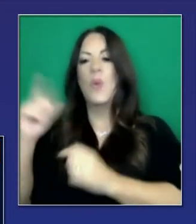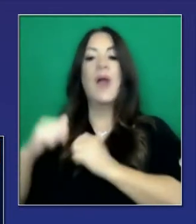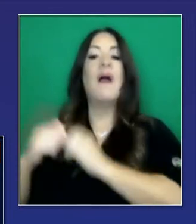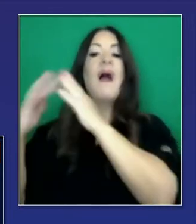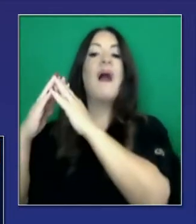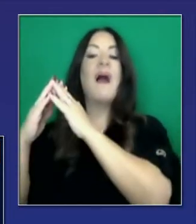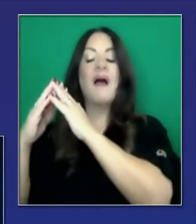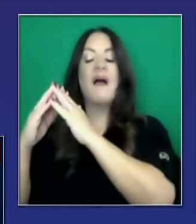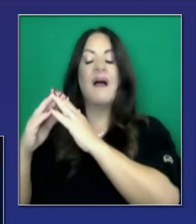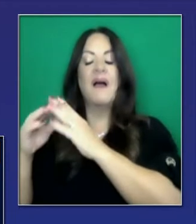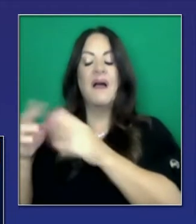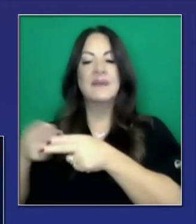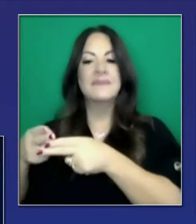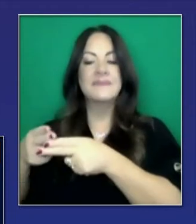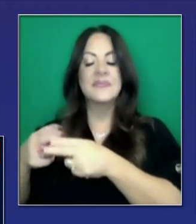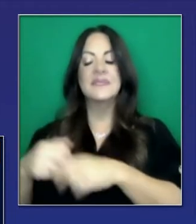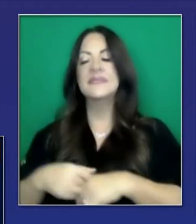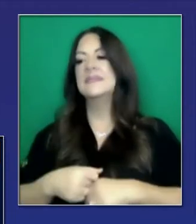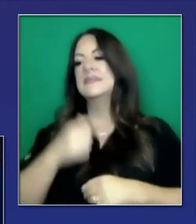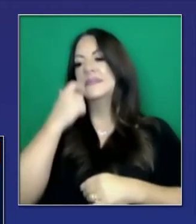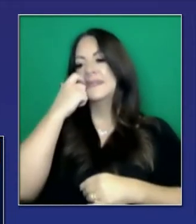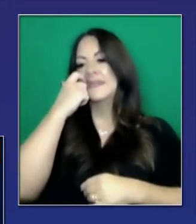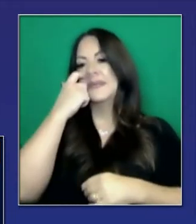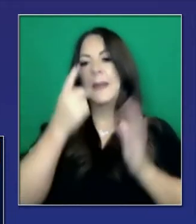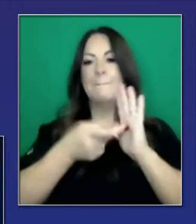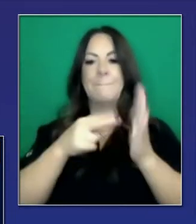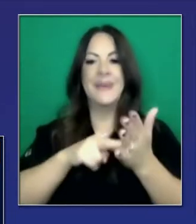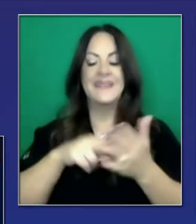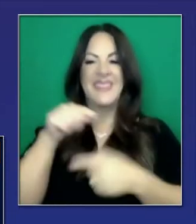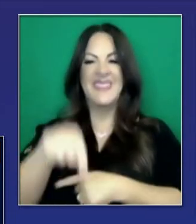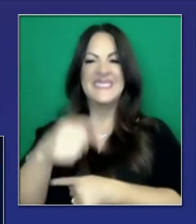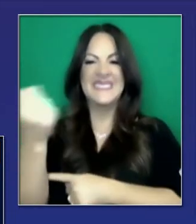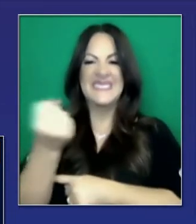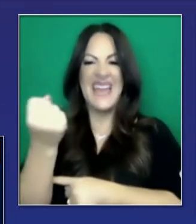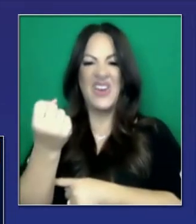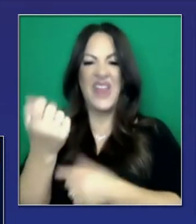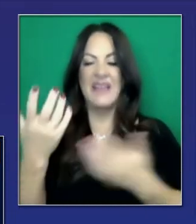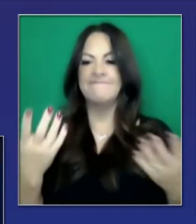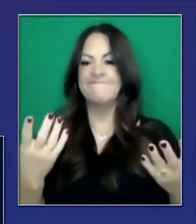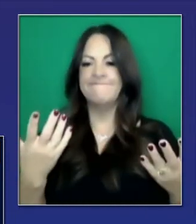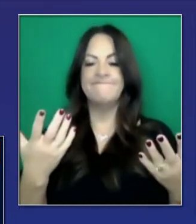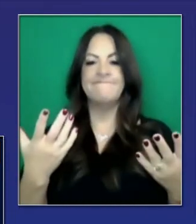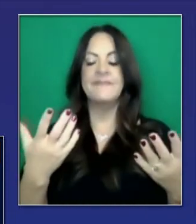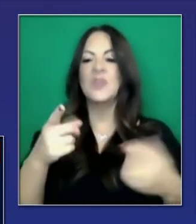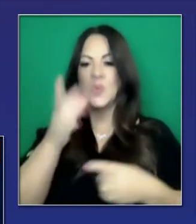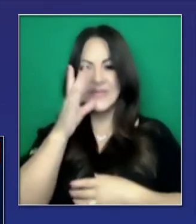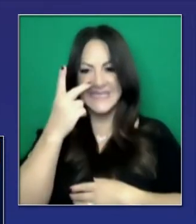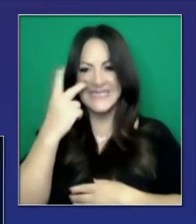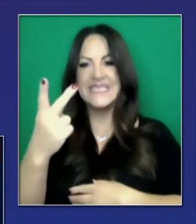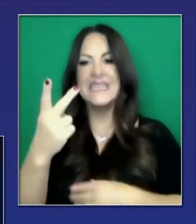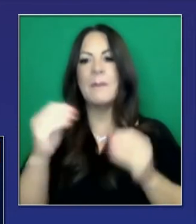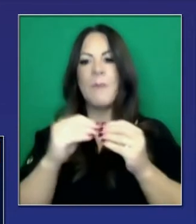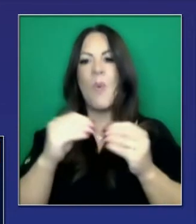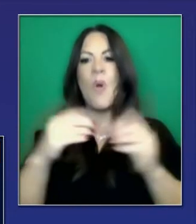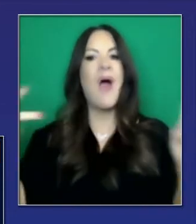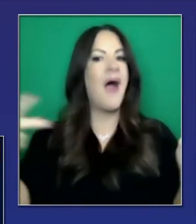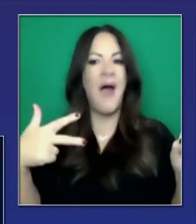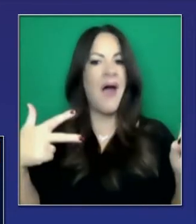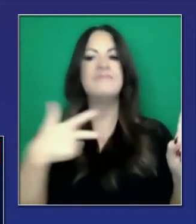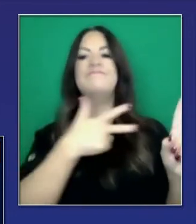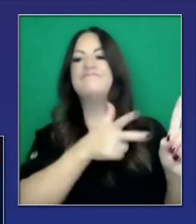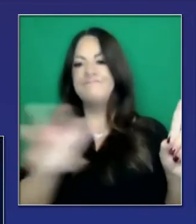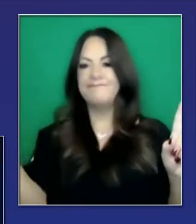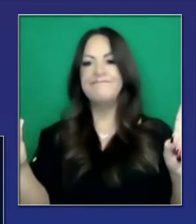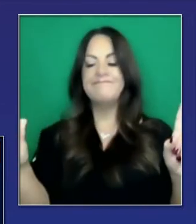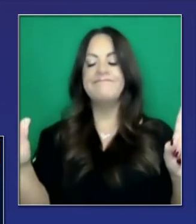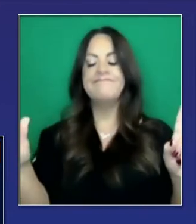hospitales están bajo condiciones de desvío en este fin de semana, particularmente el sábado. Todavía se ven desvíos de